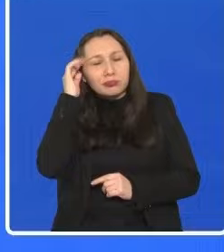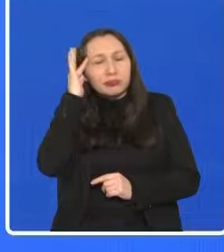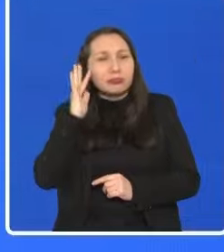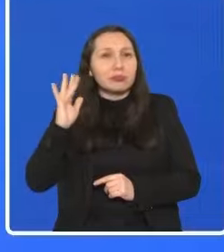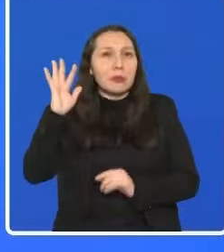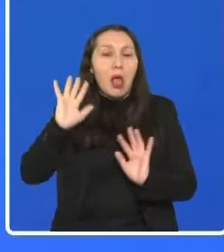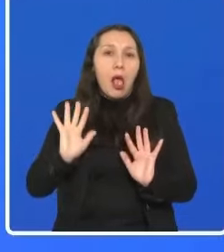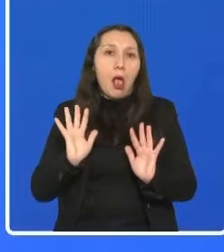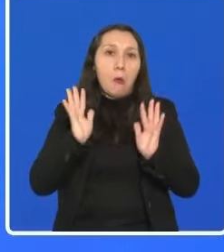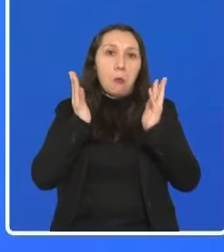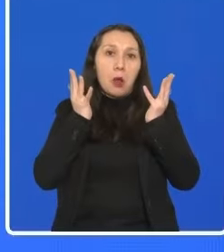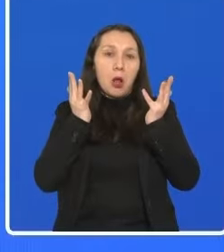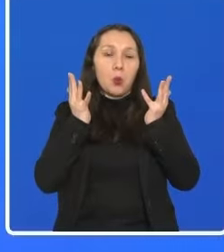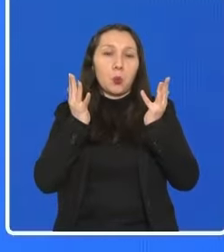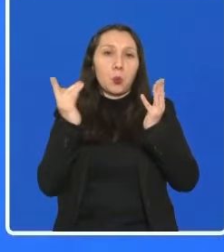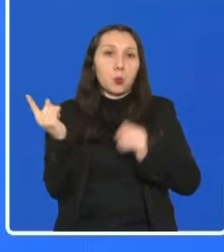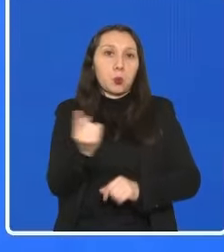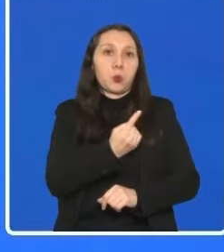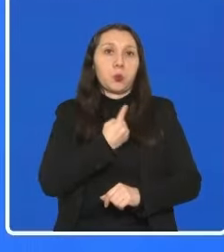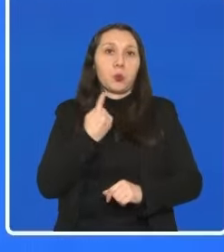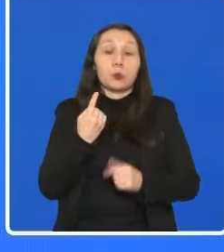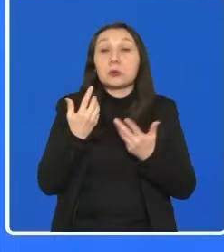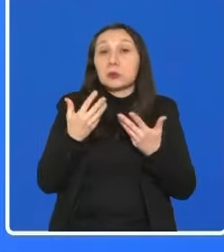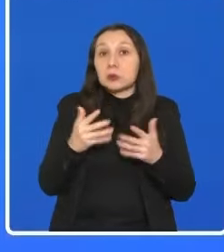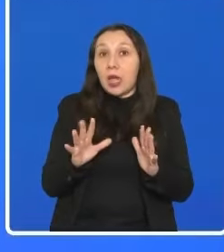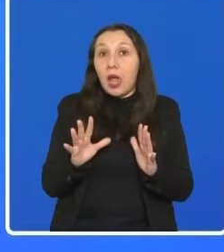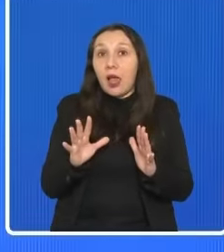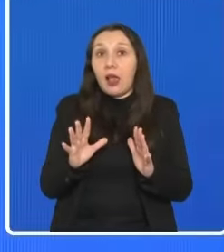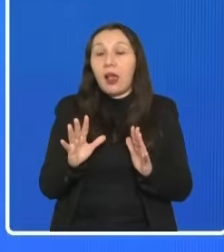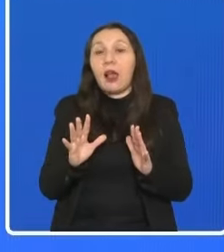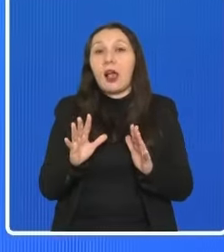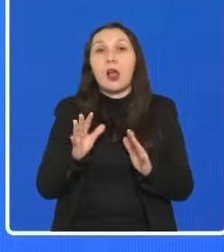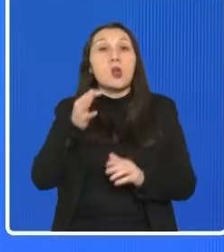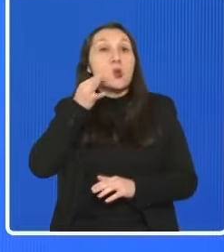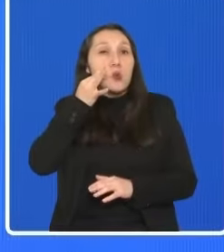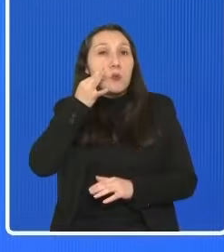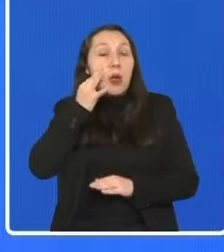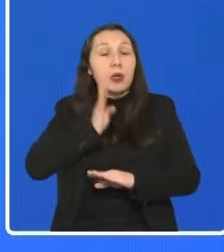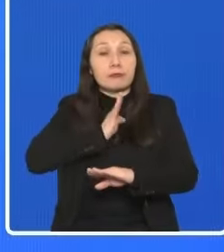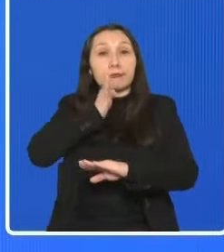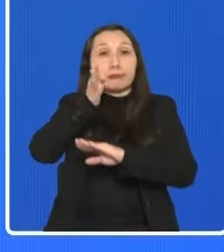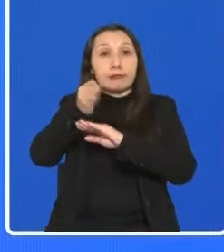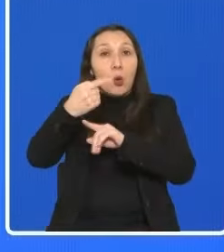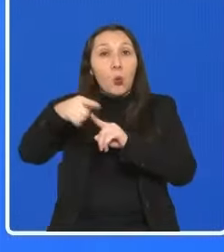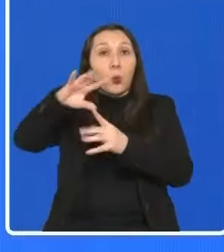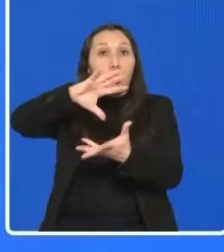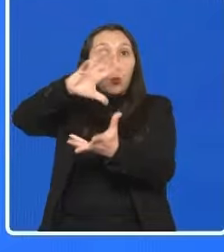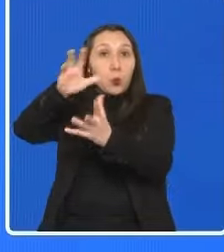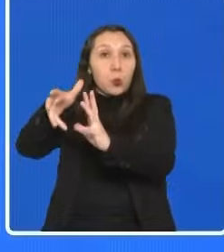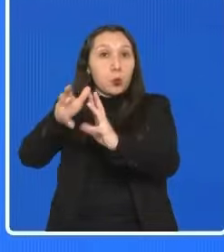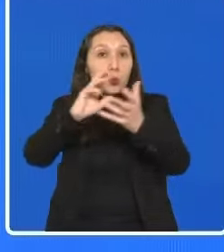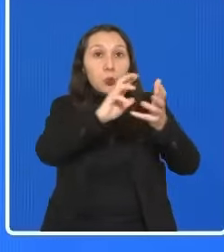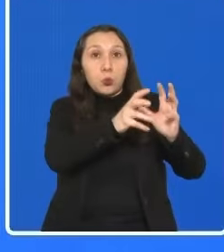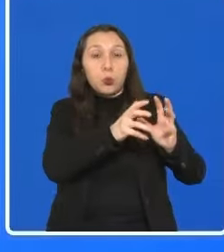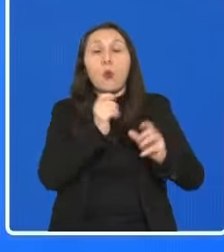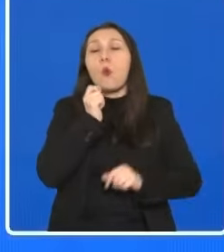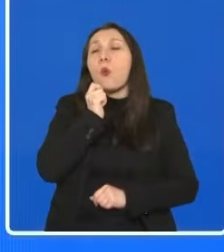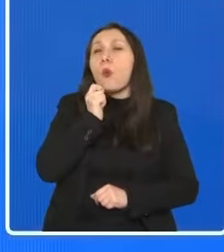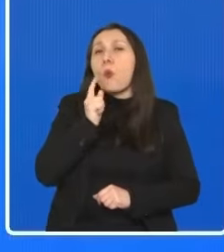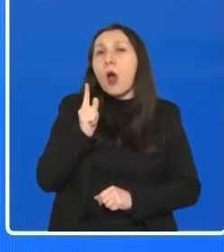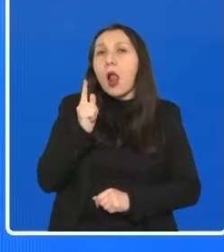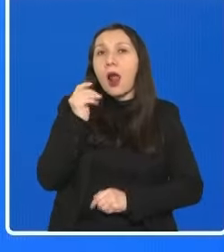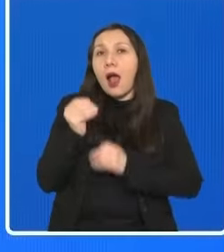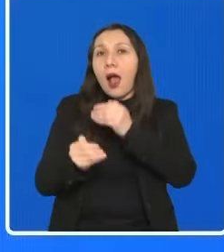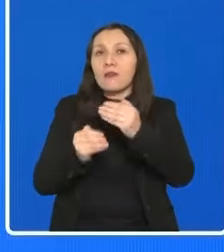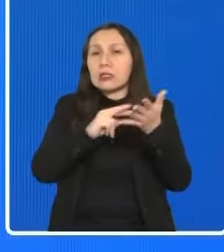¿Estaremos quizás, ya habremos llegado con seres humanos a otros planetas? ¿Cuál será el